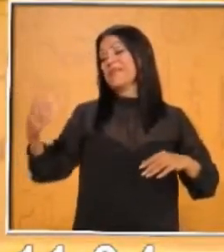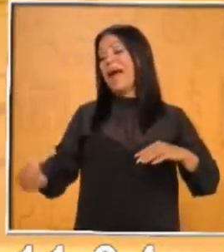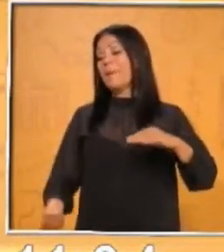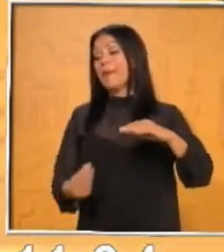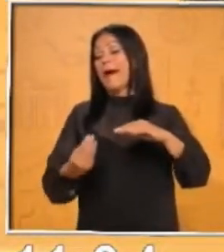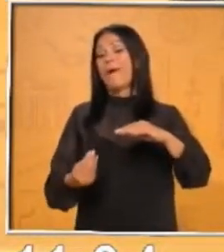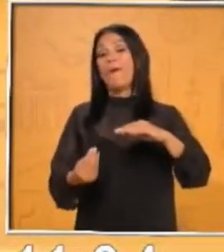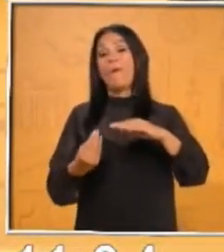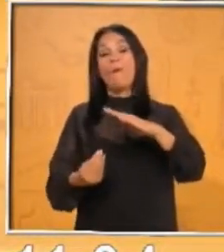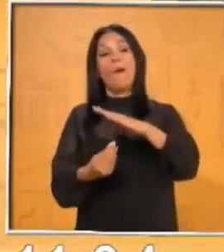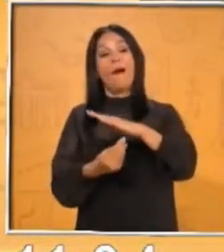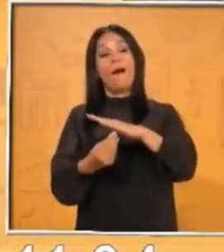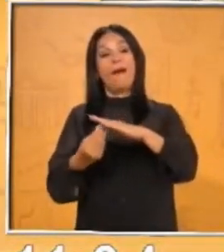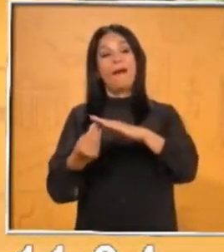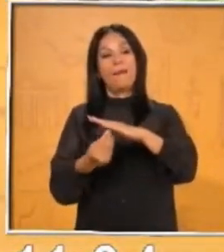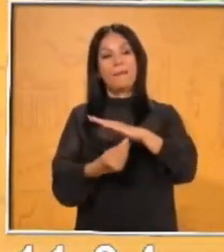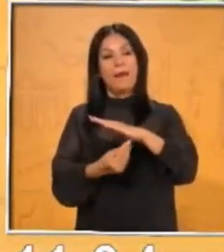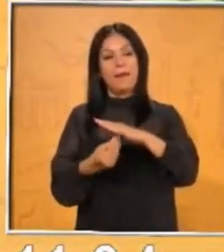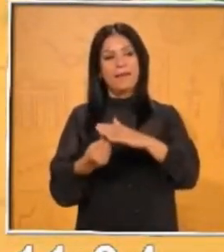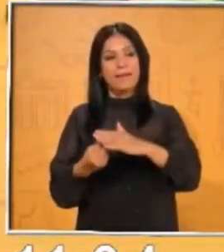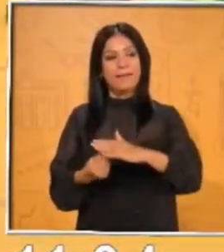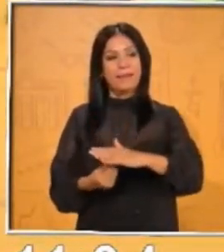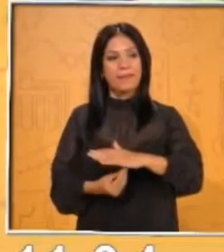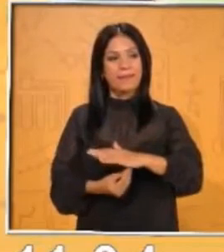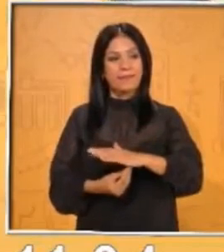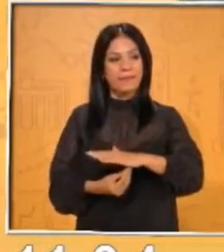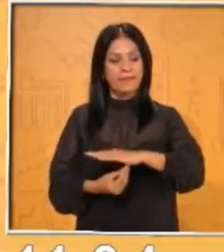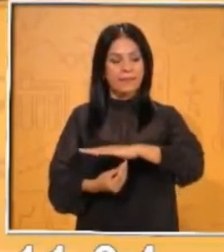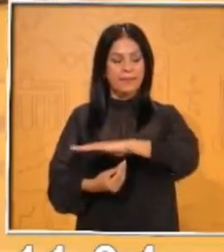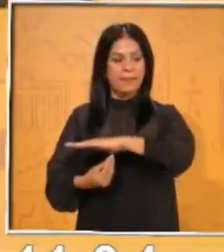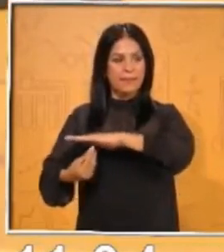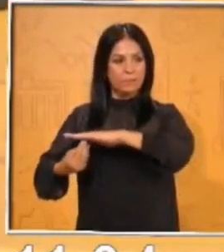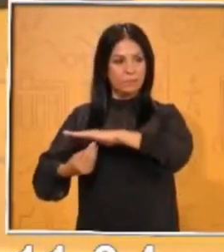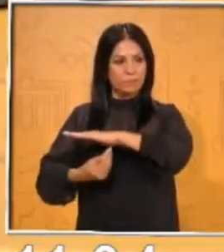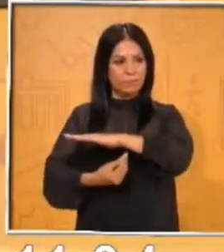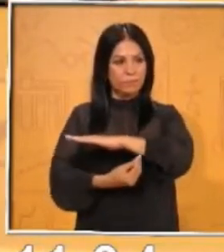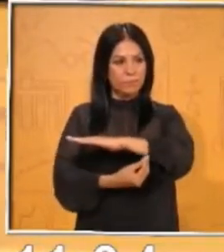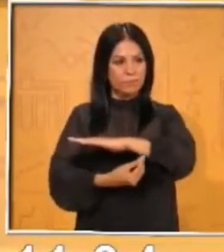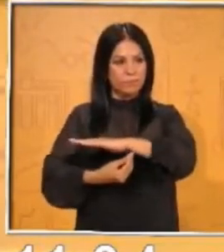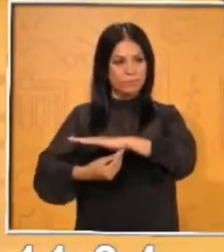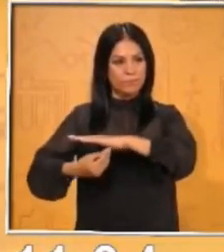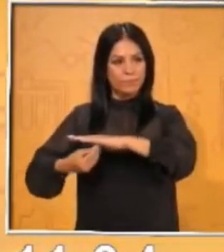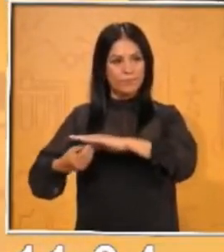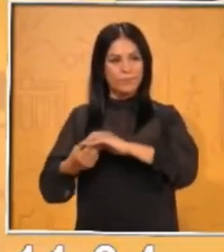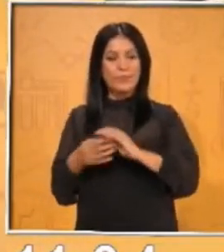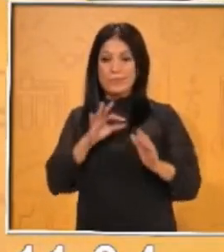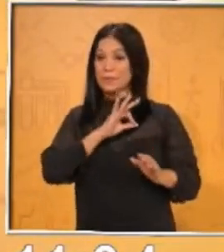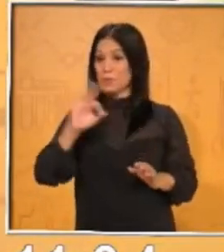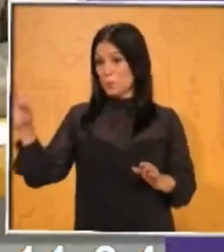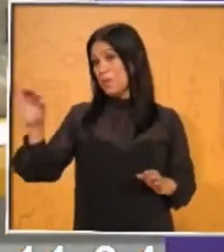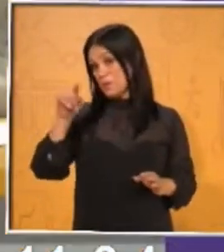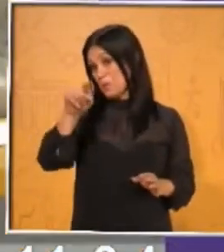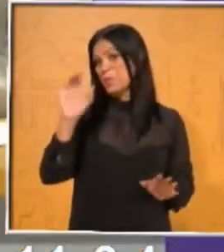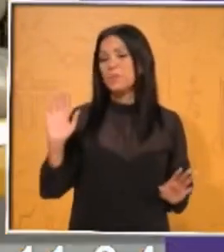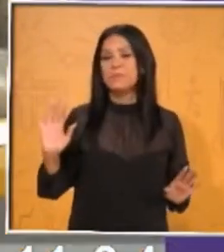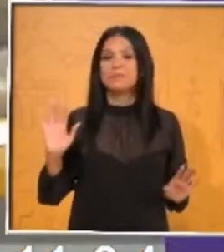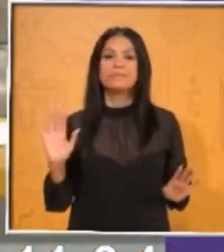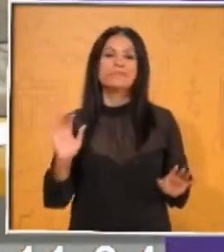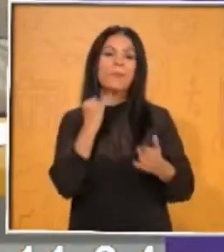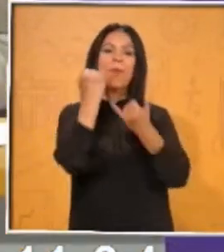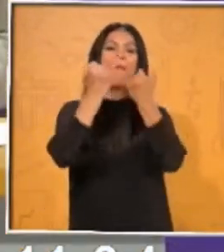magnética que está produciendo el imán que tú tienes debajo de la mesa. Ese es otro ejemplo de cómo